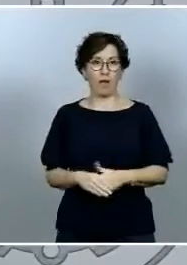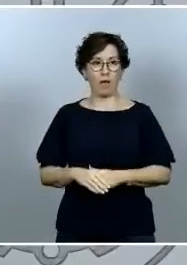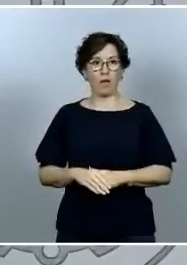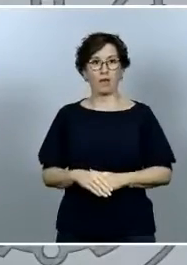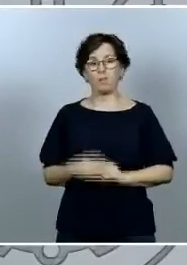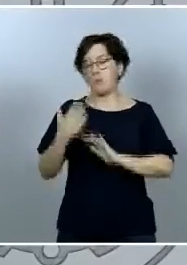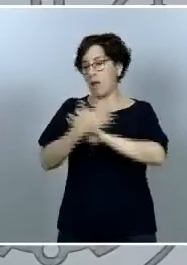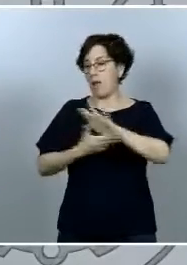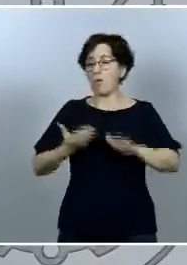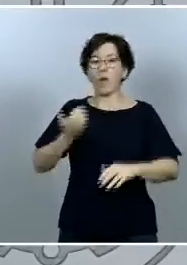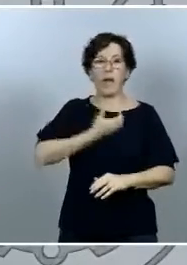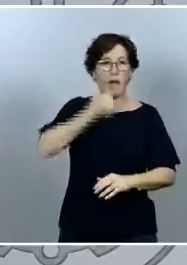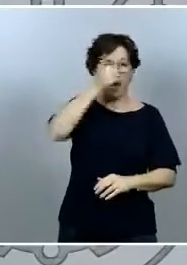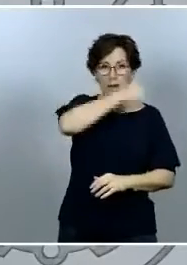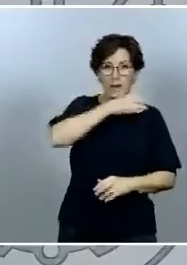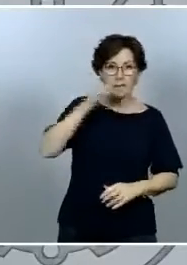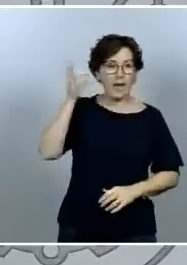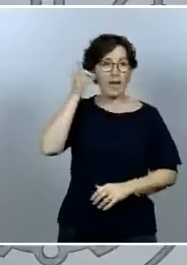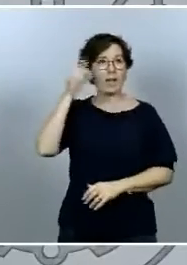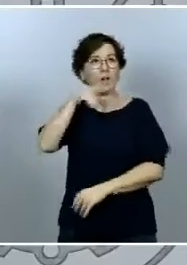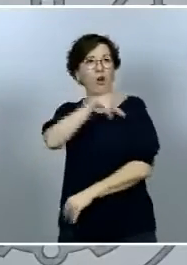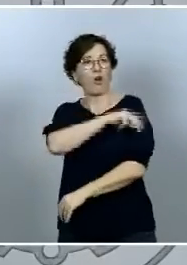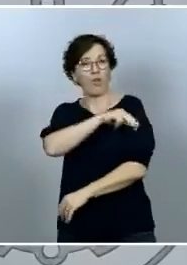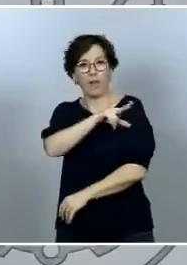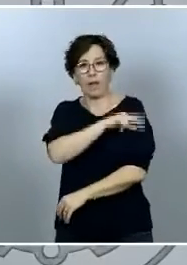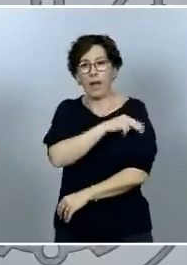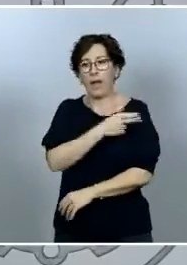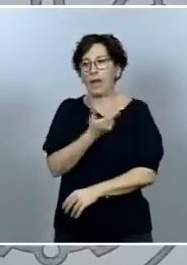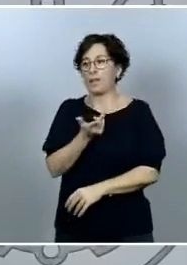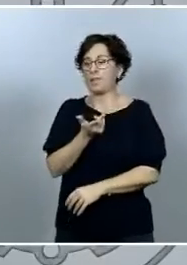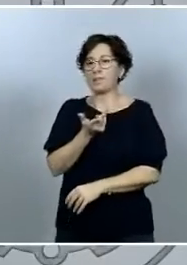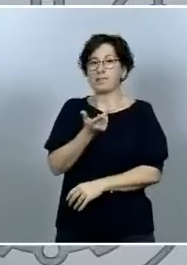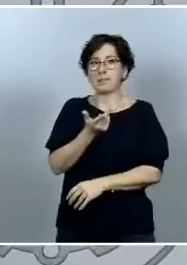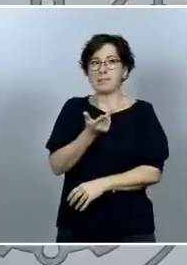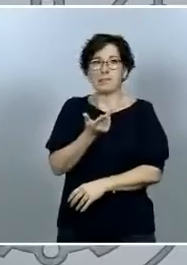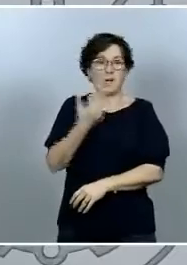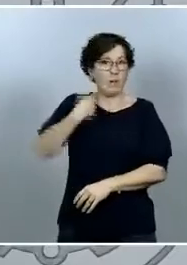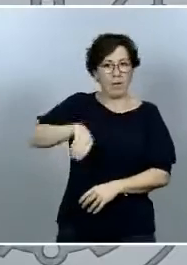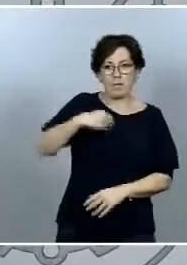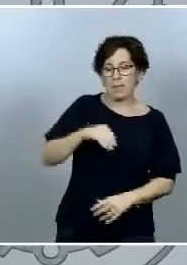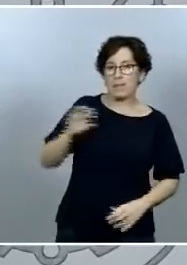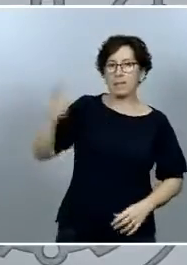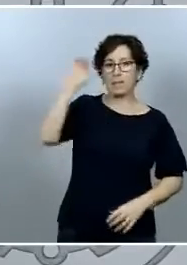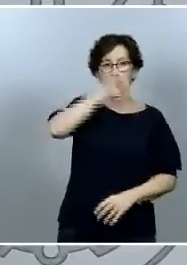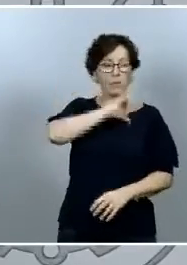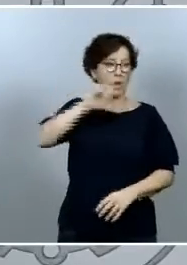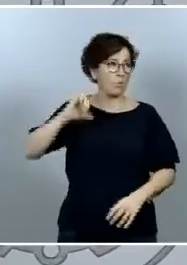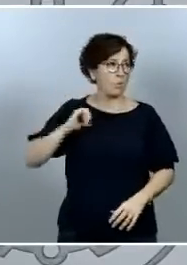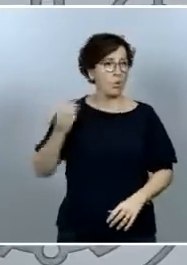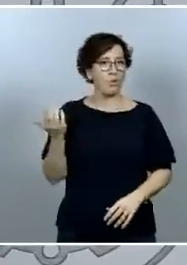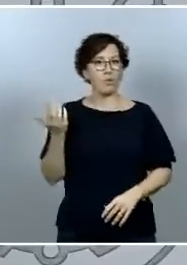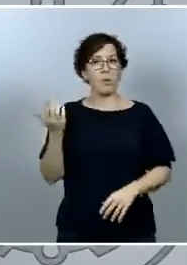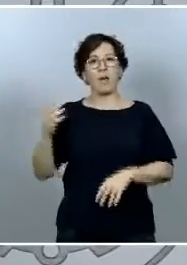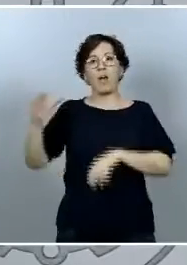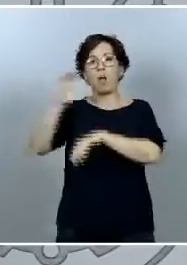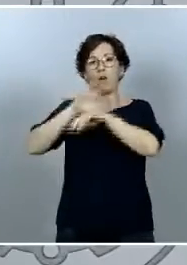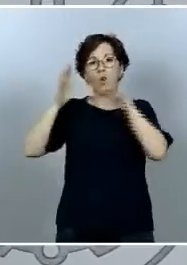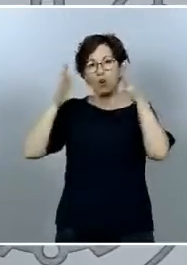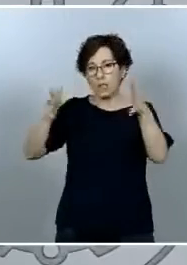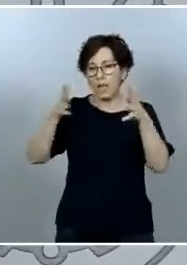alcaldesas concejales que están en el conjunto del territorio presidentes de comunidades autónomas consejeros consejeras